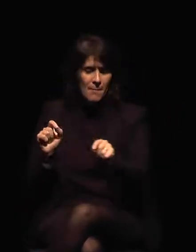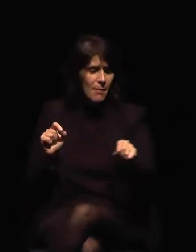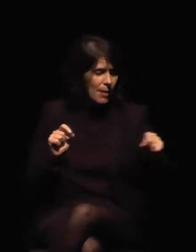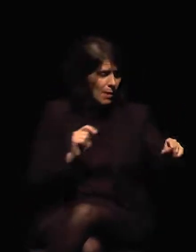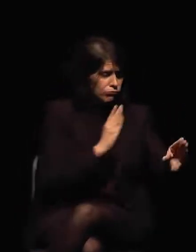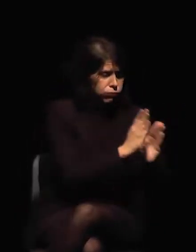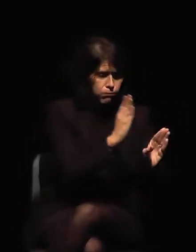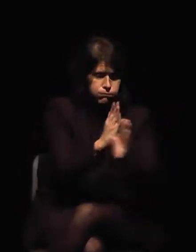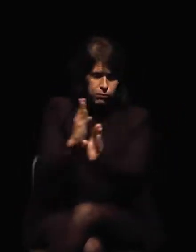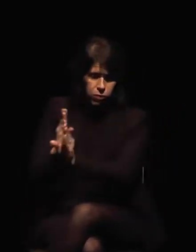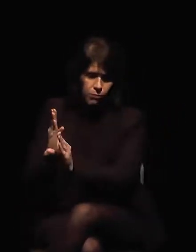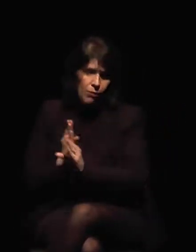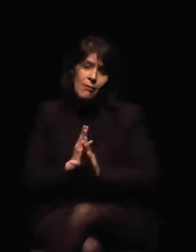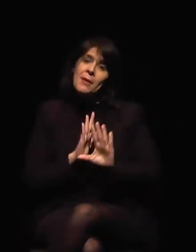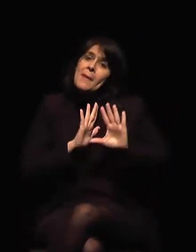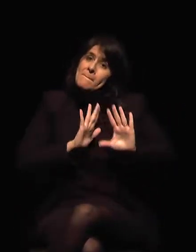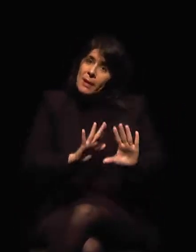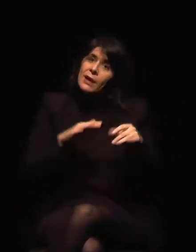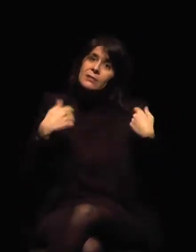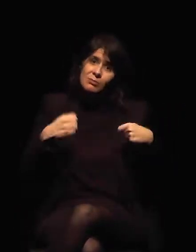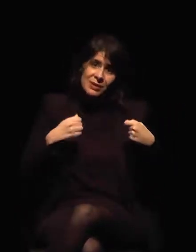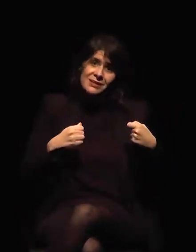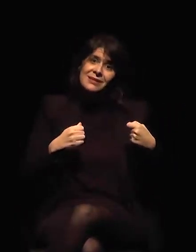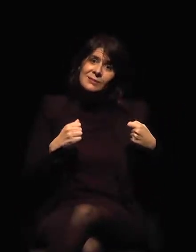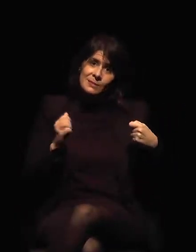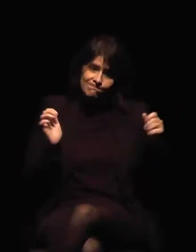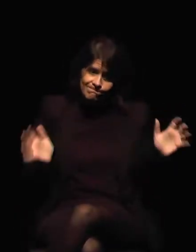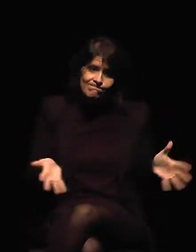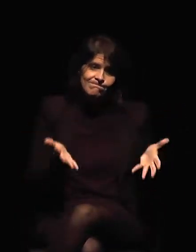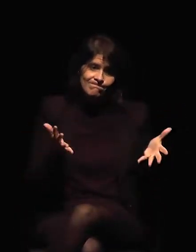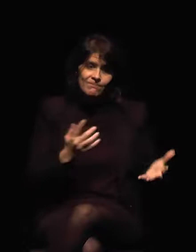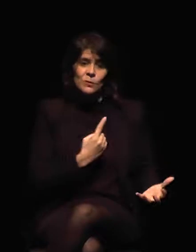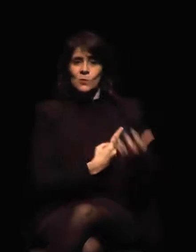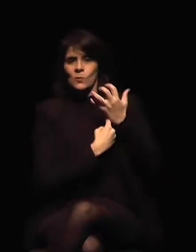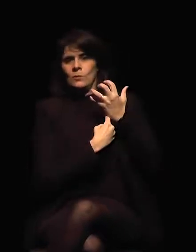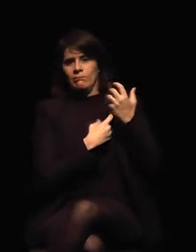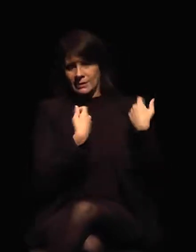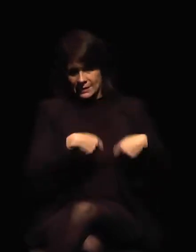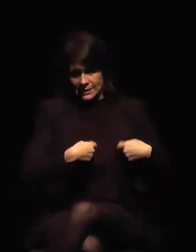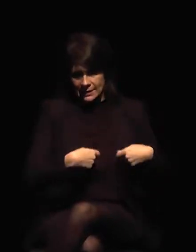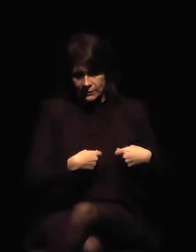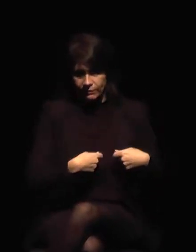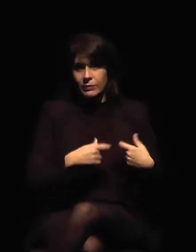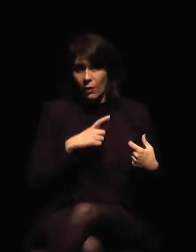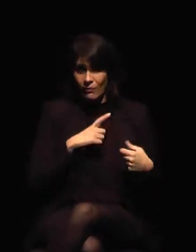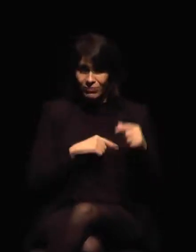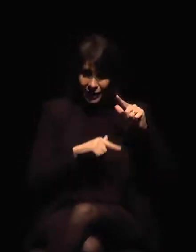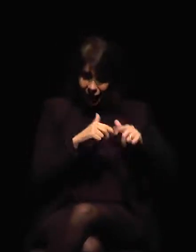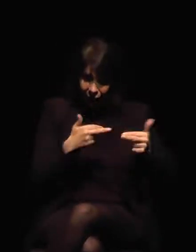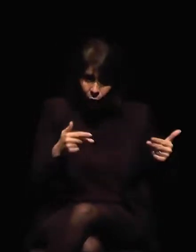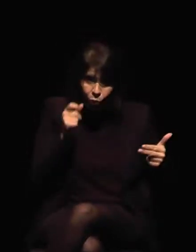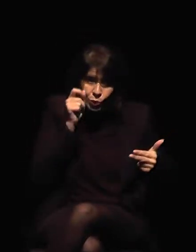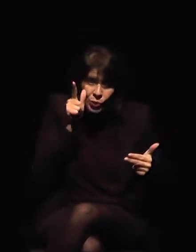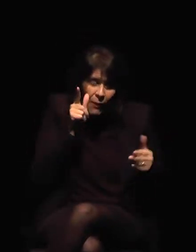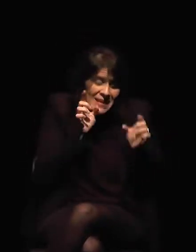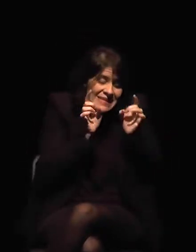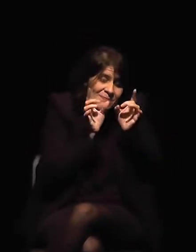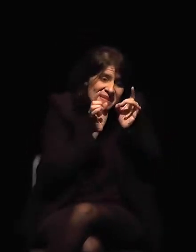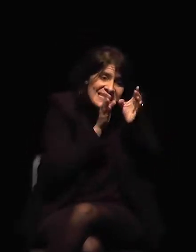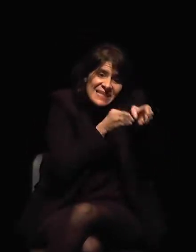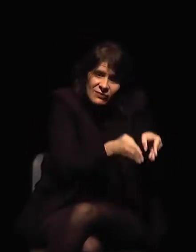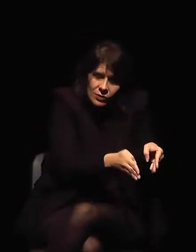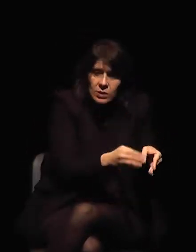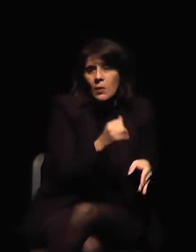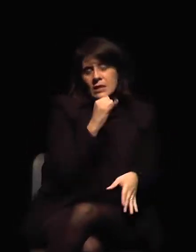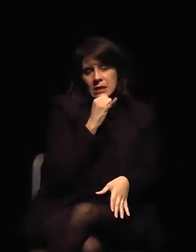bastante. bien cultural es muy específico. Una vez que realizamos la fiscalización en un aeropuerto, vamos a